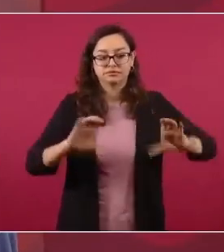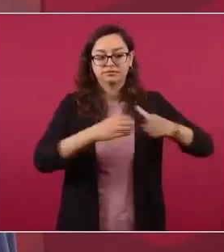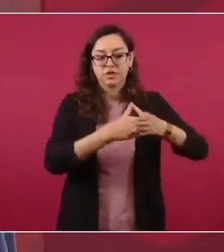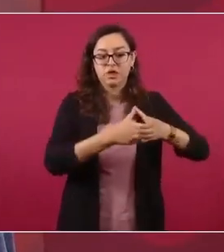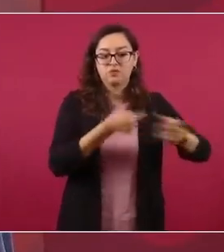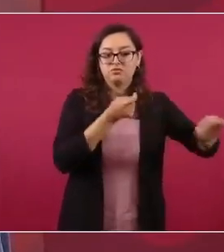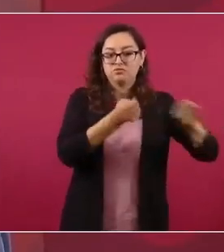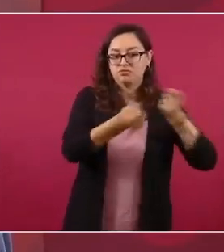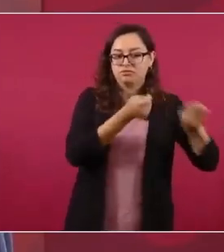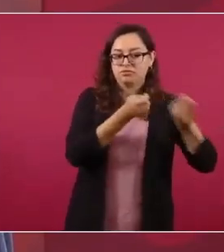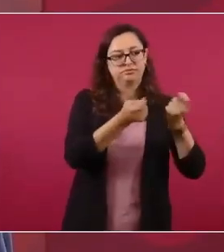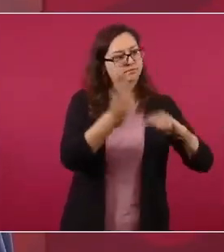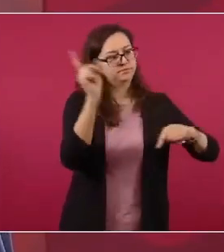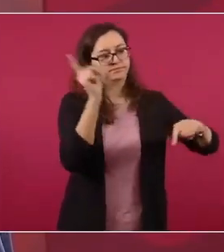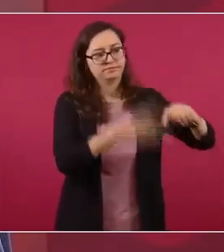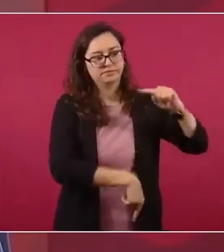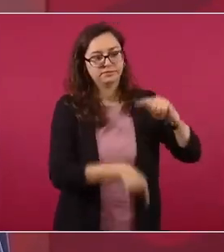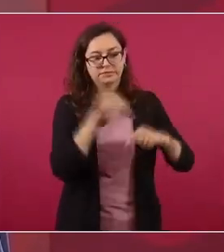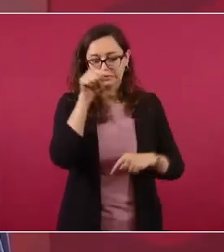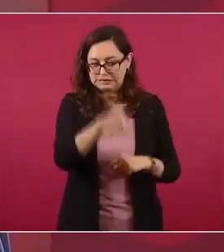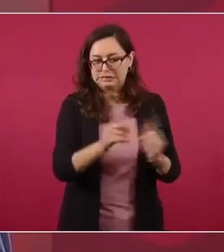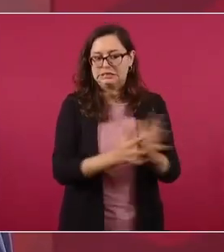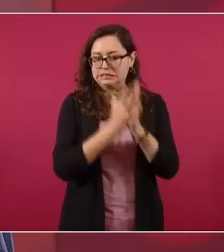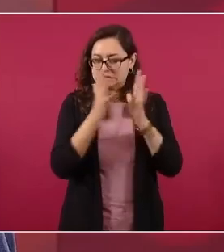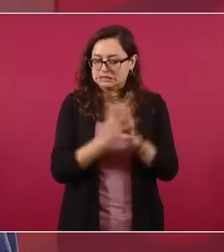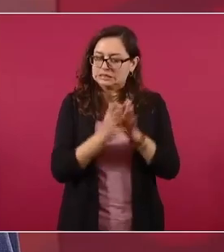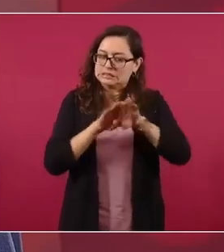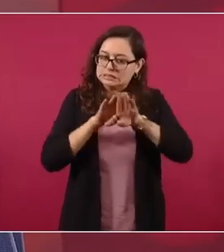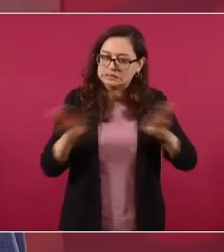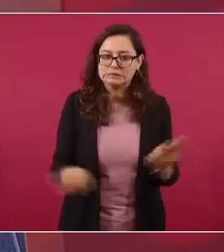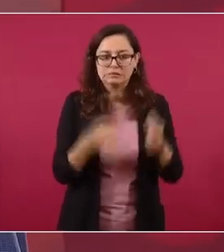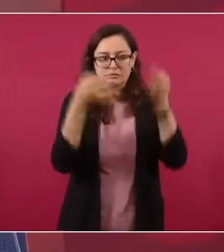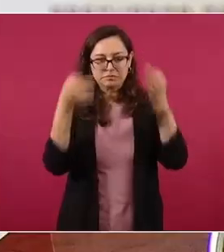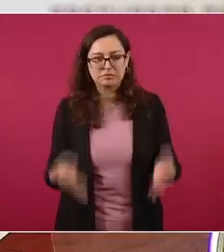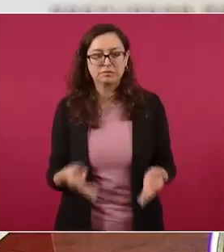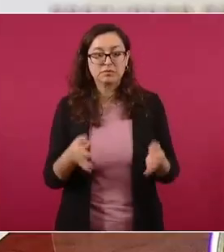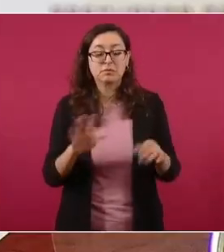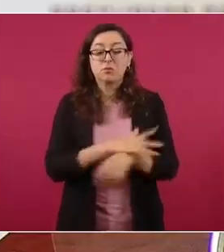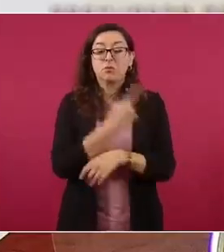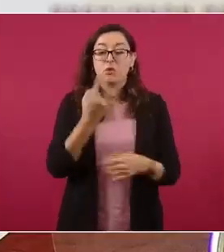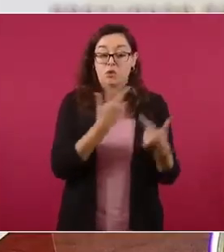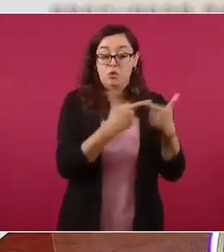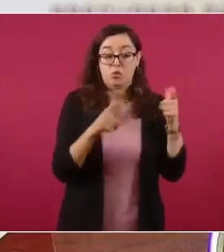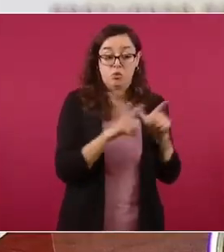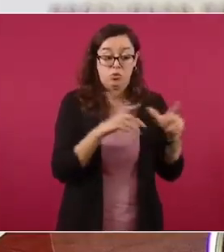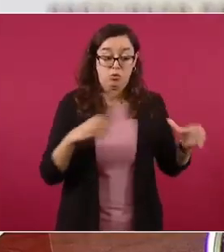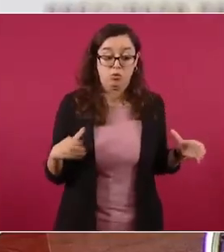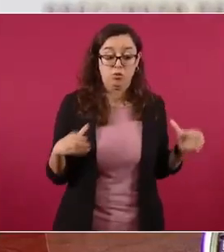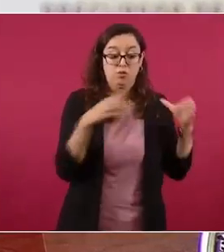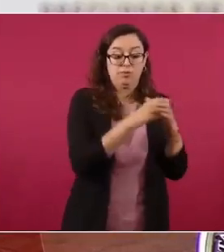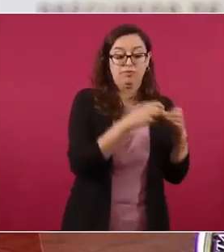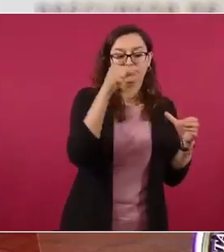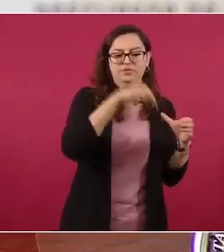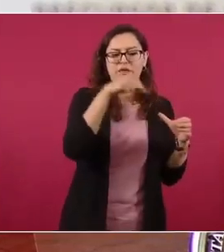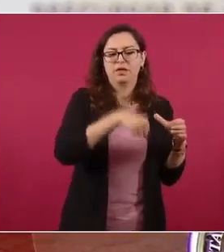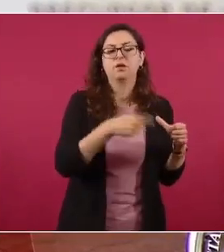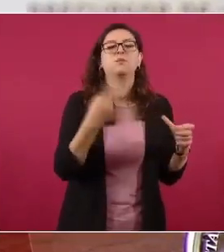Democrática, corrupta, que a través de los partidos